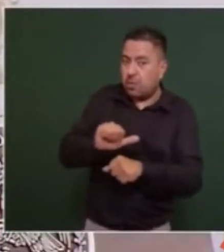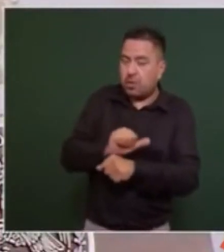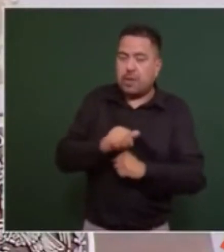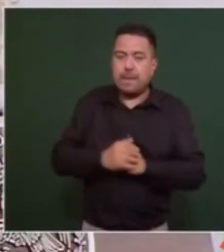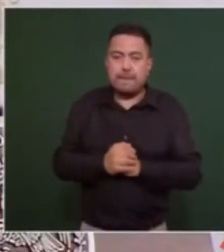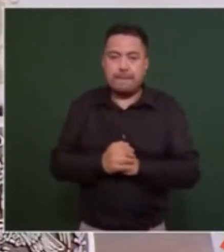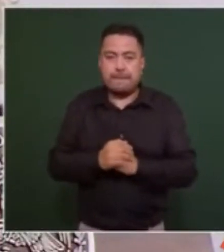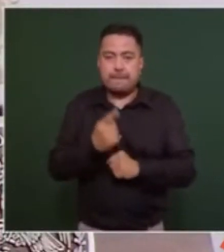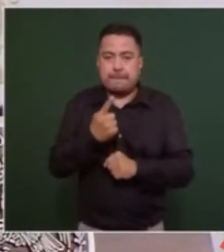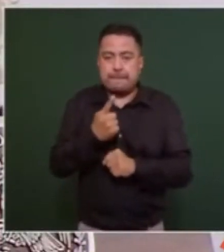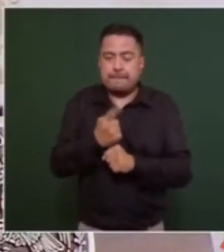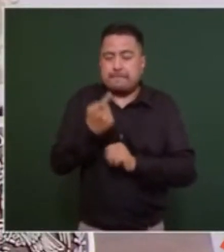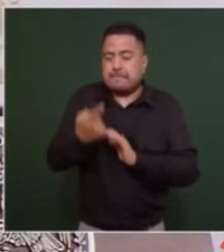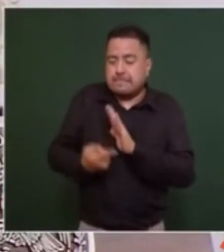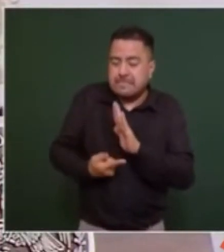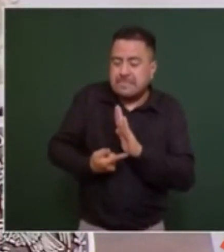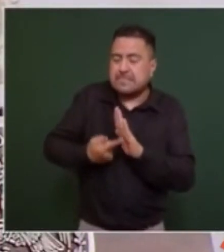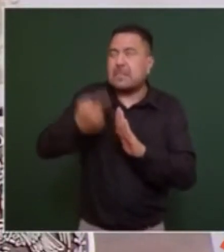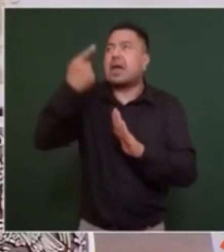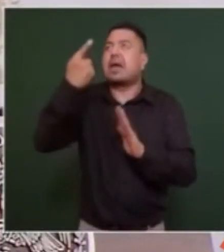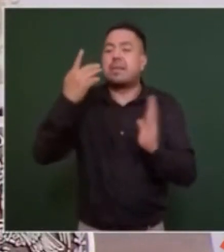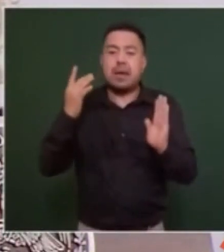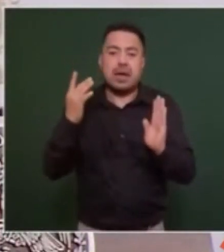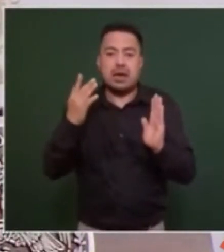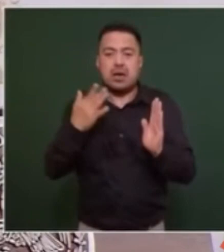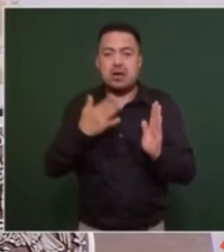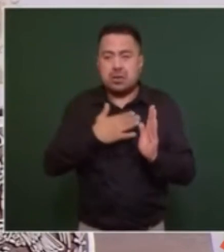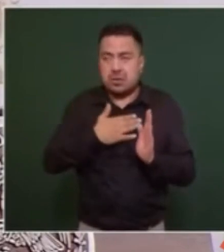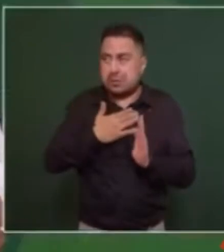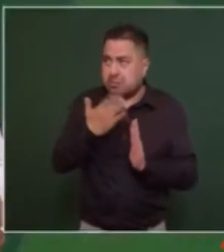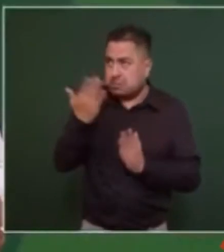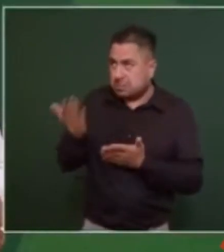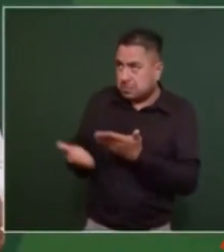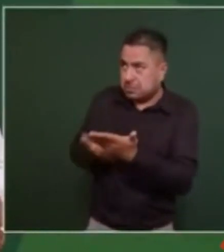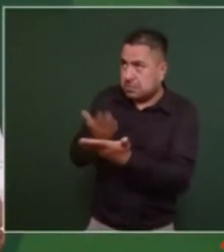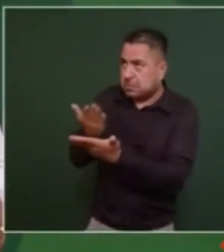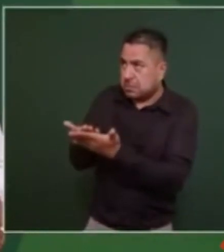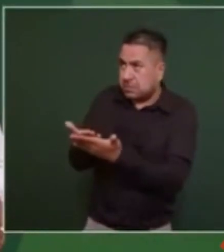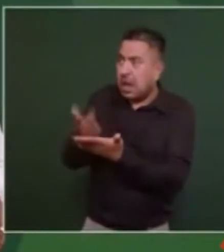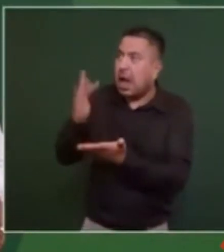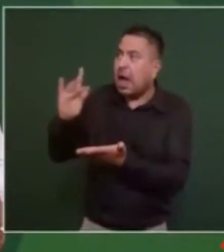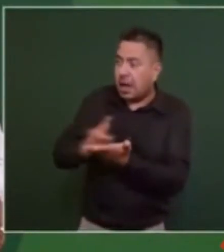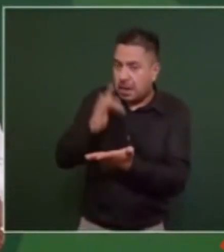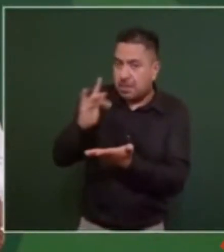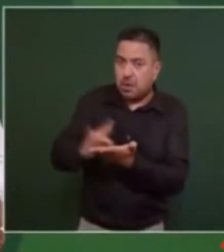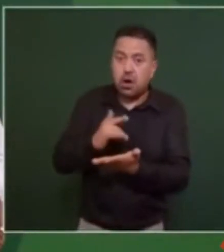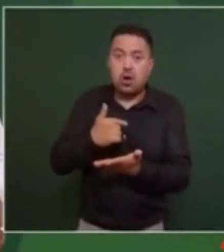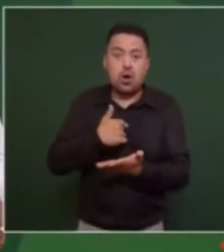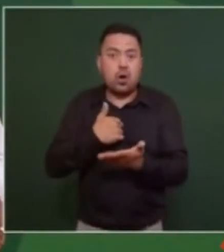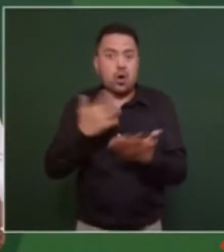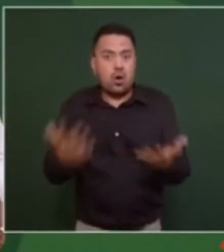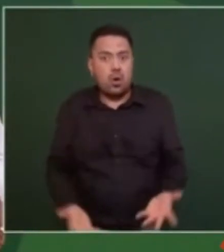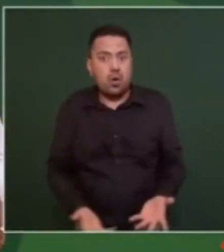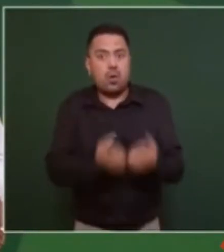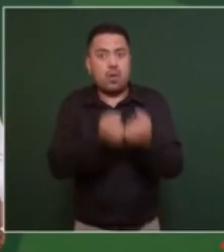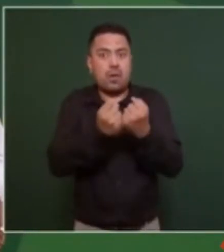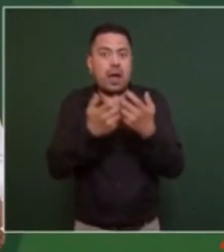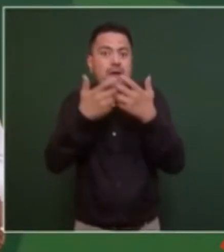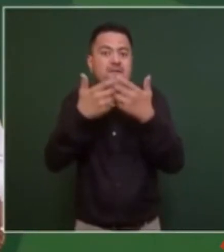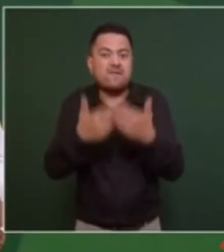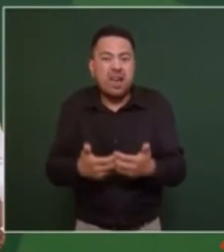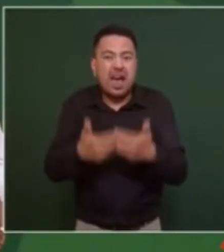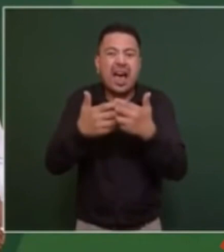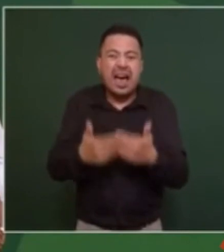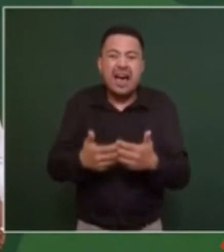primera vez he pedido apoyo y he logrado que las fábricas